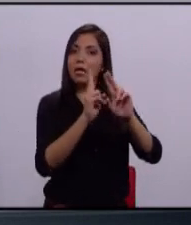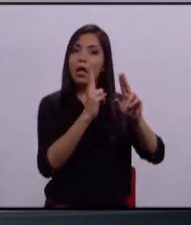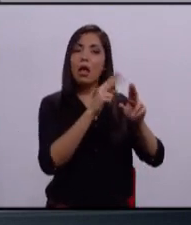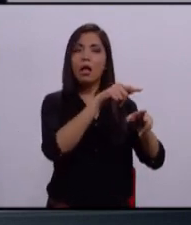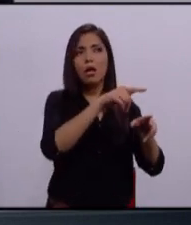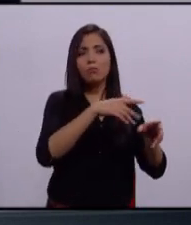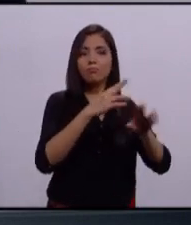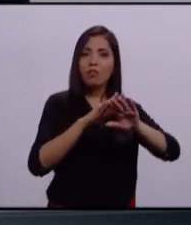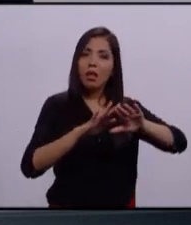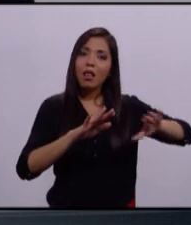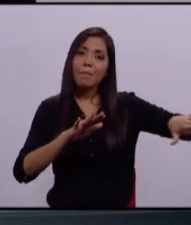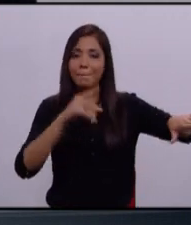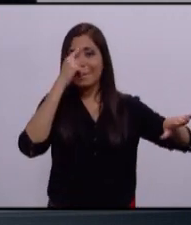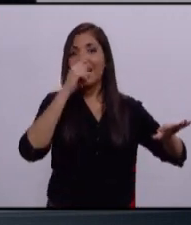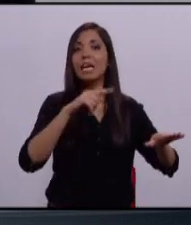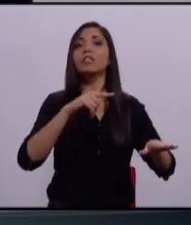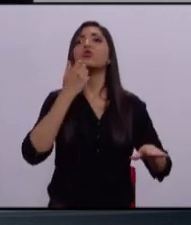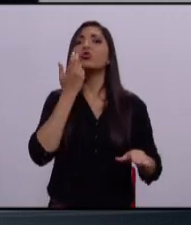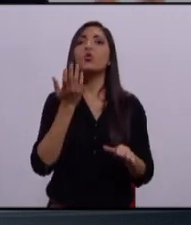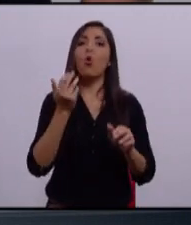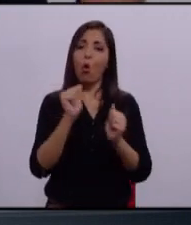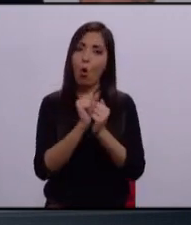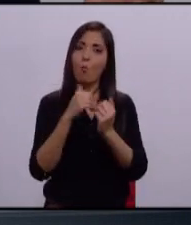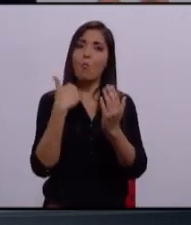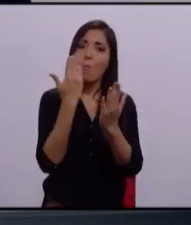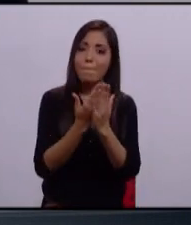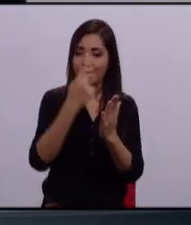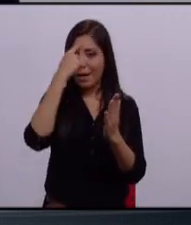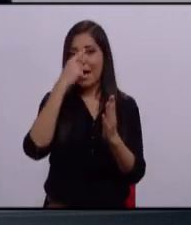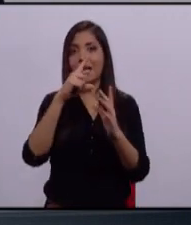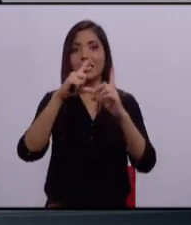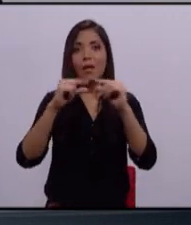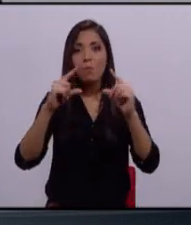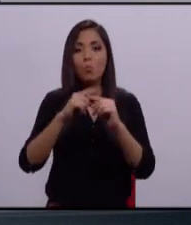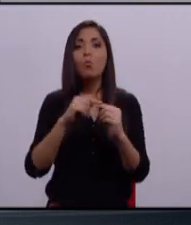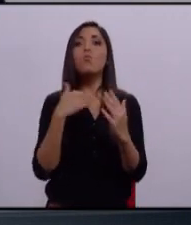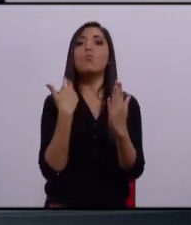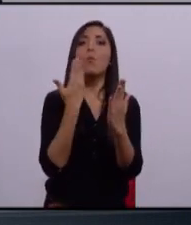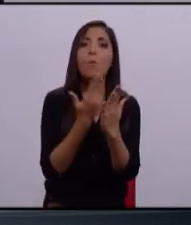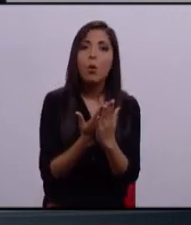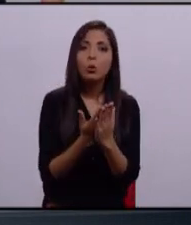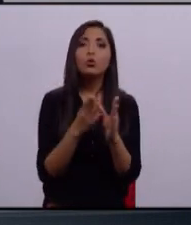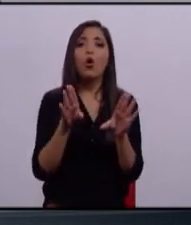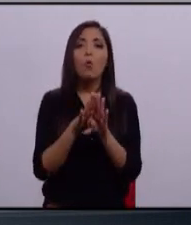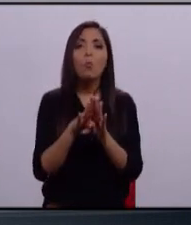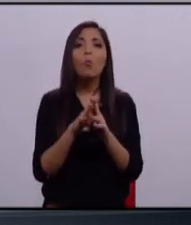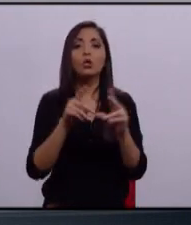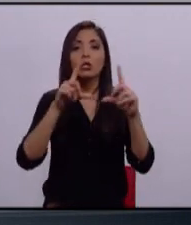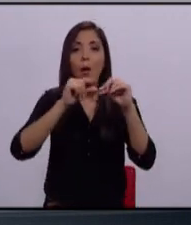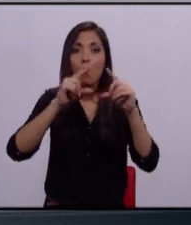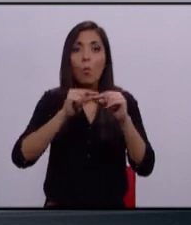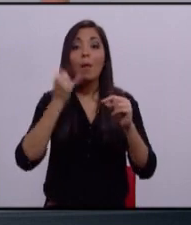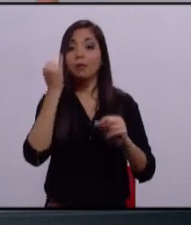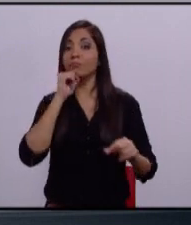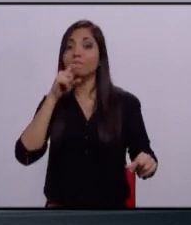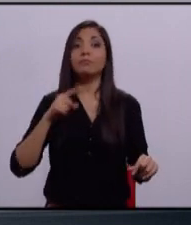propuestas como vamos a resolver Zapopan. Es con propuestas como Zapopan y los zapopanos quieren que les digamos